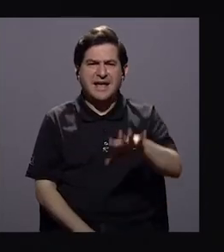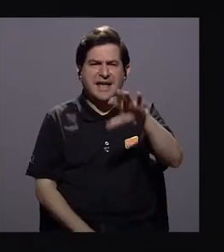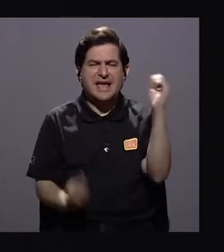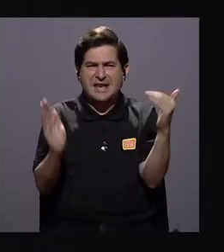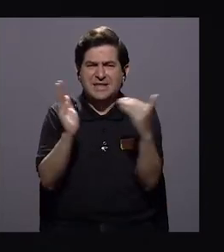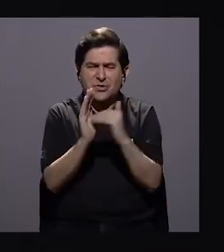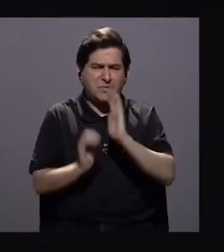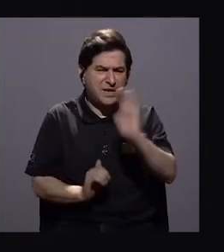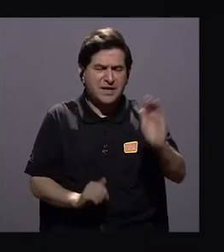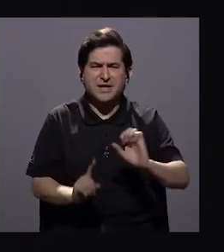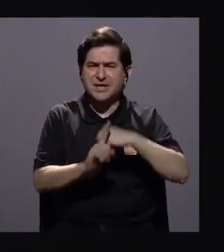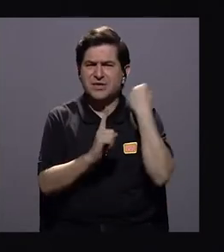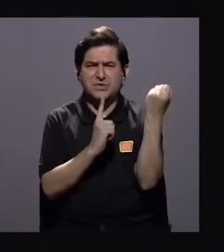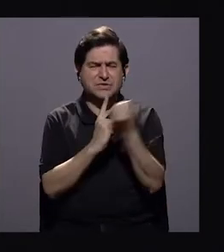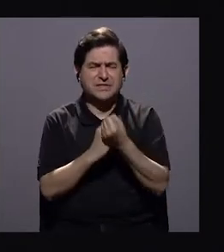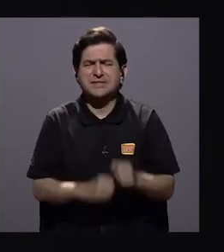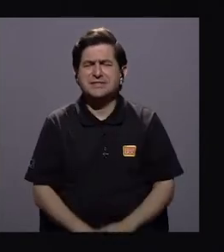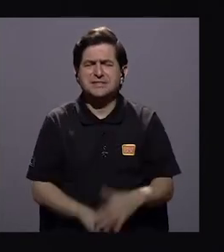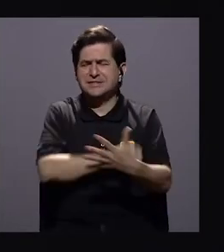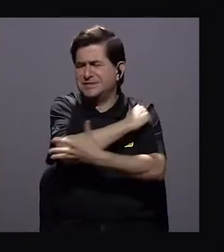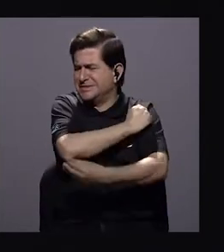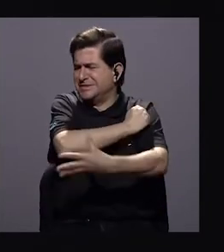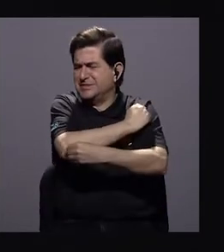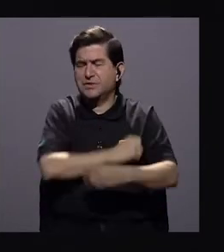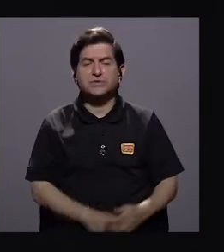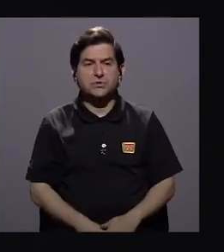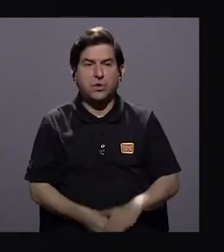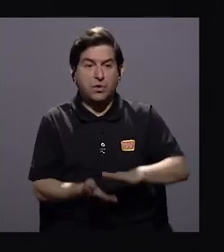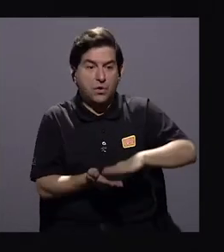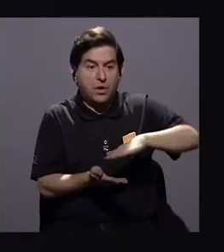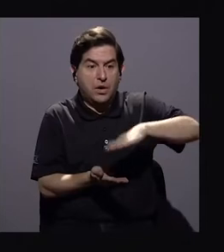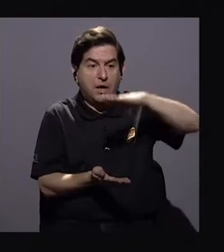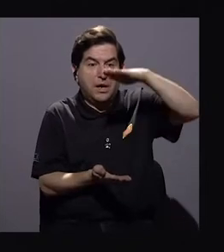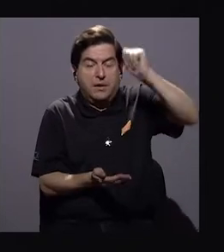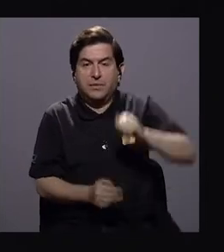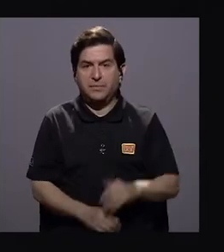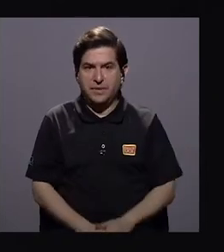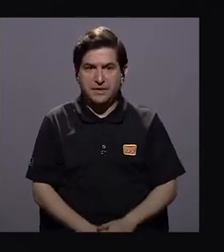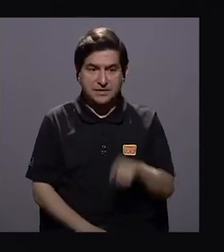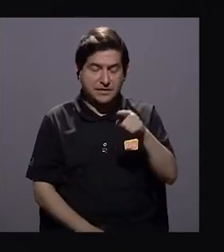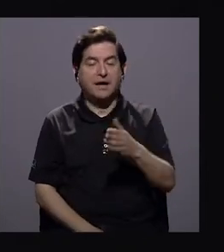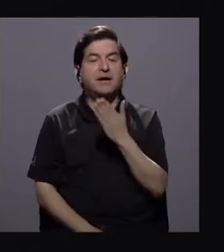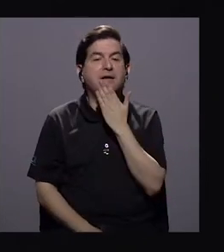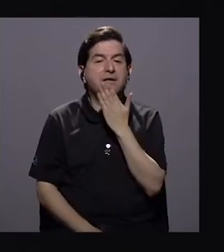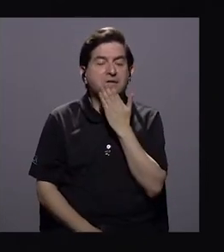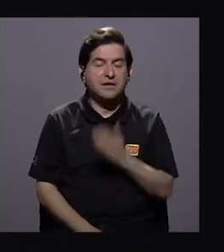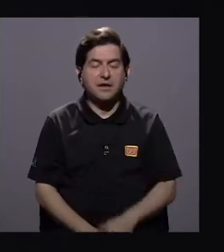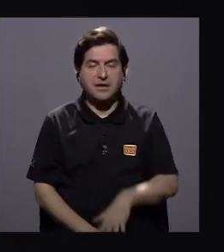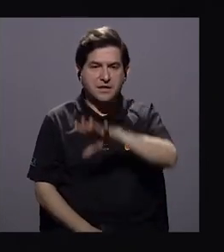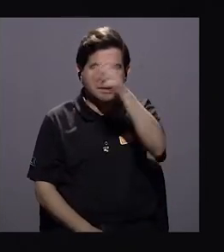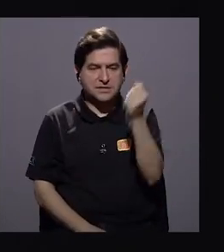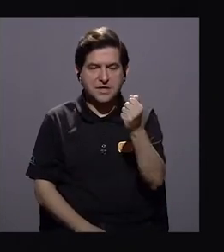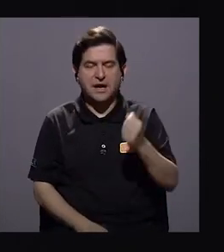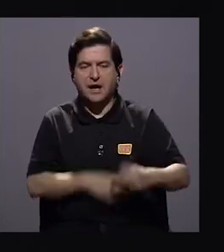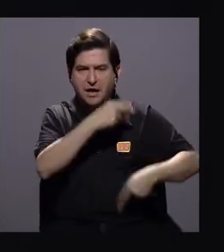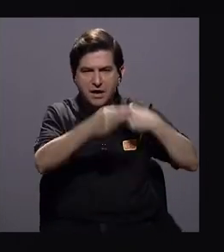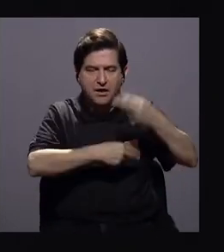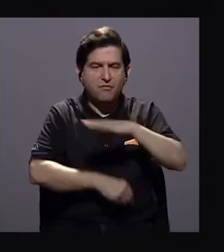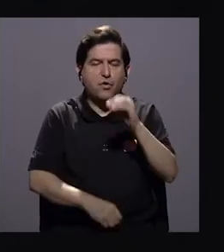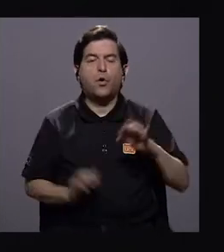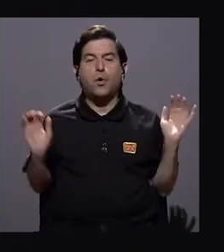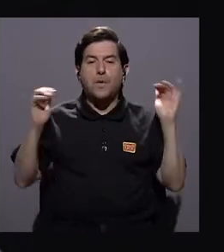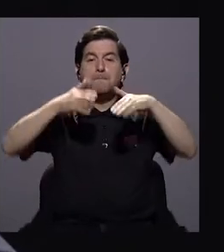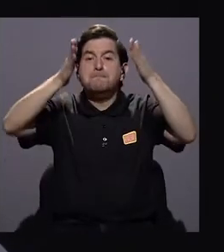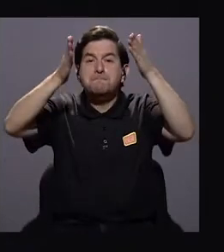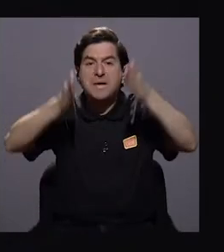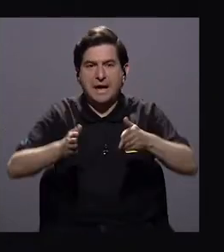500 mil niños están en condición de pobreza. Eso aumenta y se agrava si son indígenas, si son afrodescendientes o si